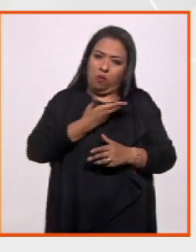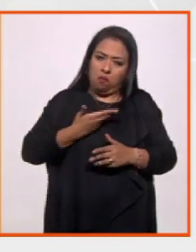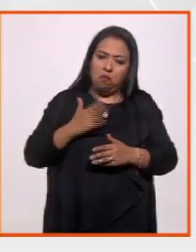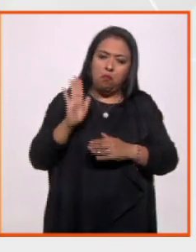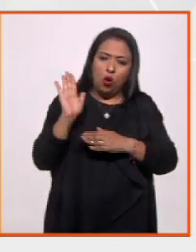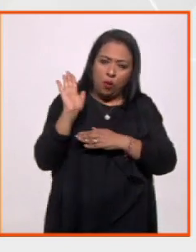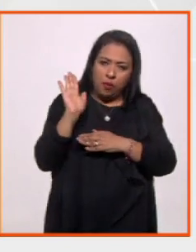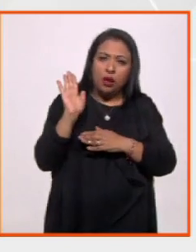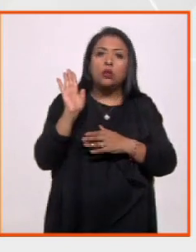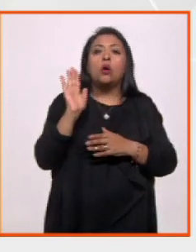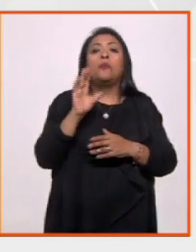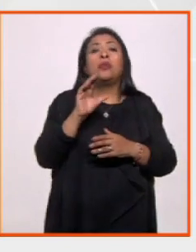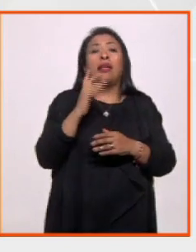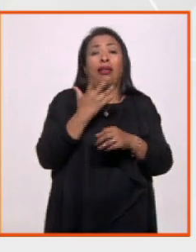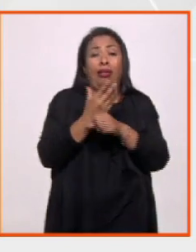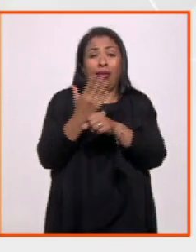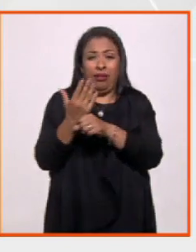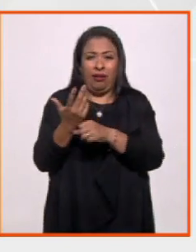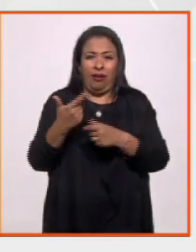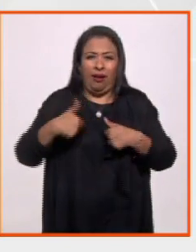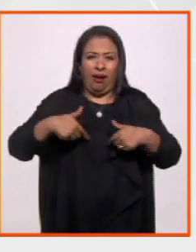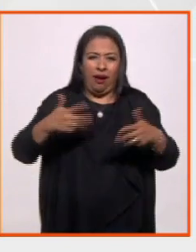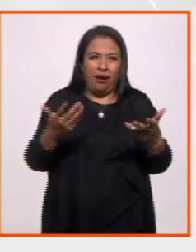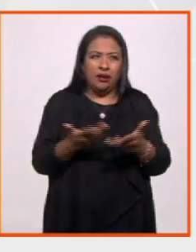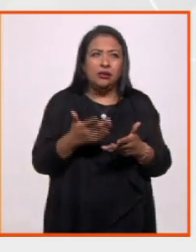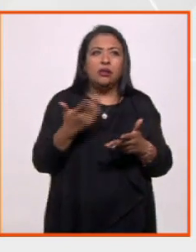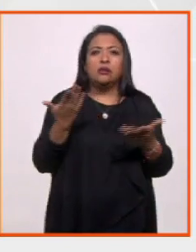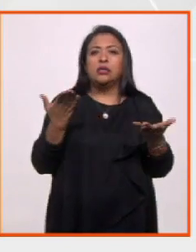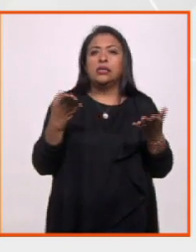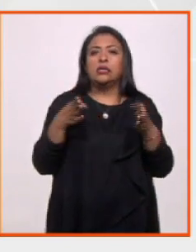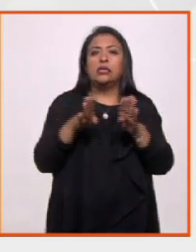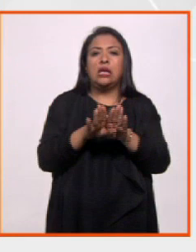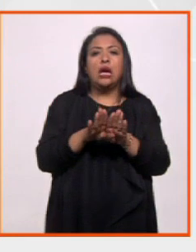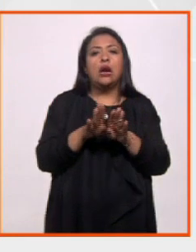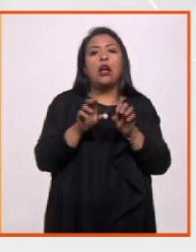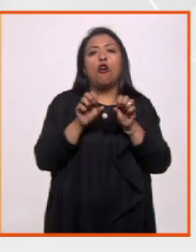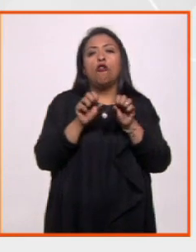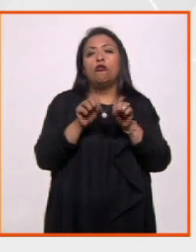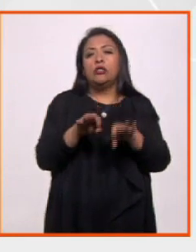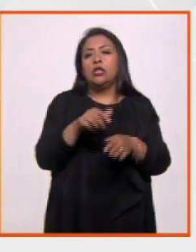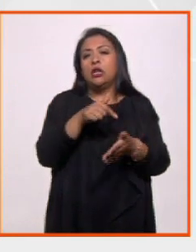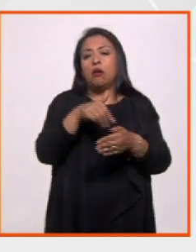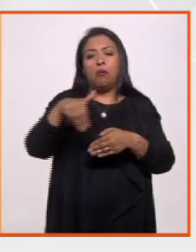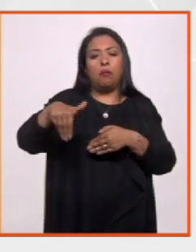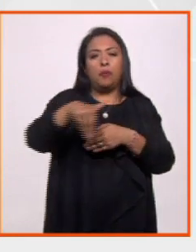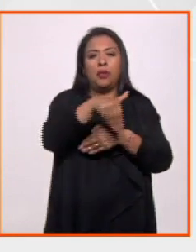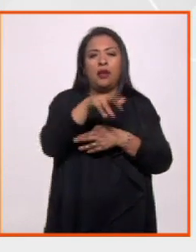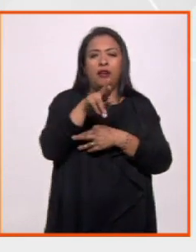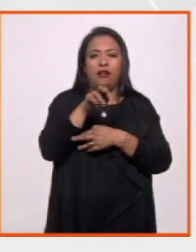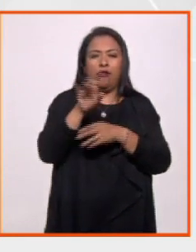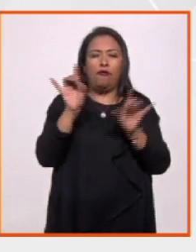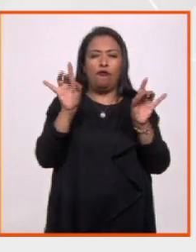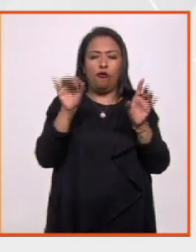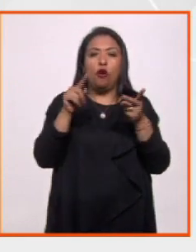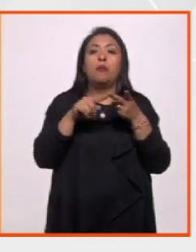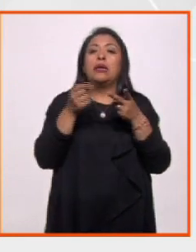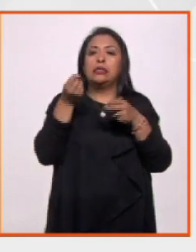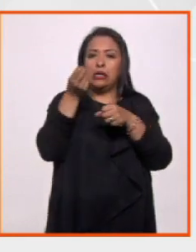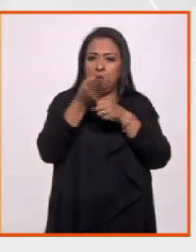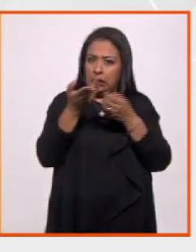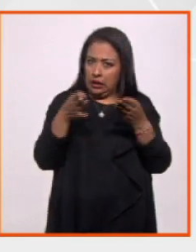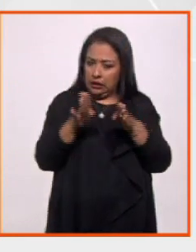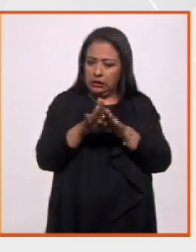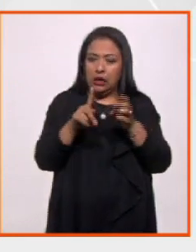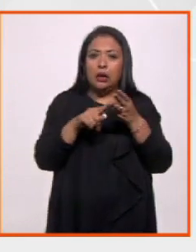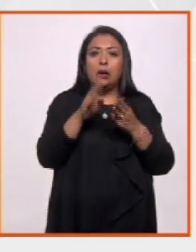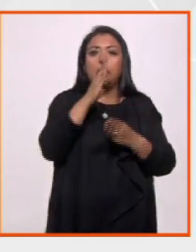Entre las acciones que han llevado a cabo son el cierre de las oficinas en paseo de la reforma de la propia Secretaría de